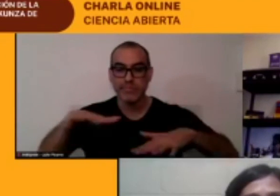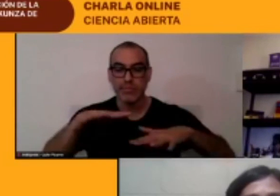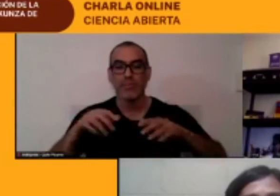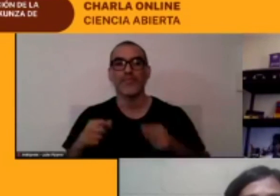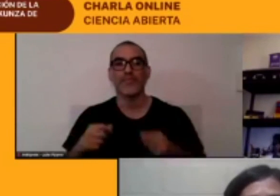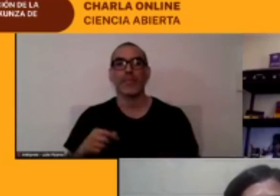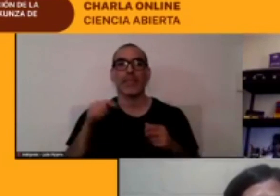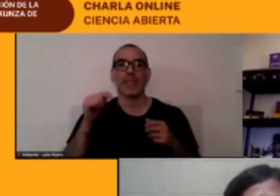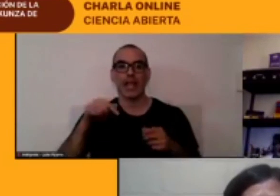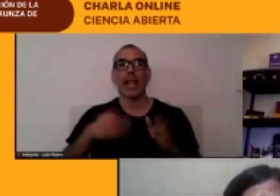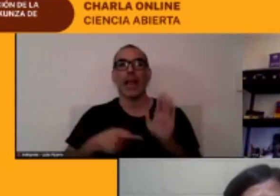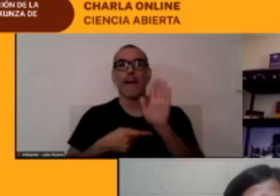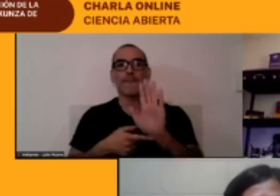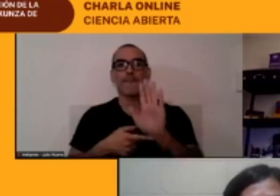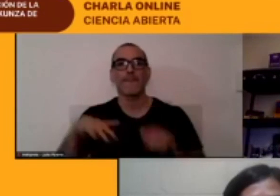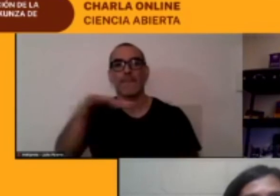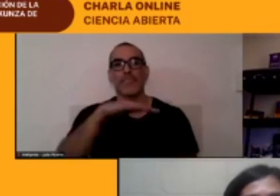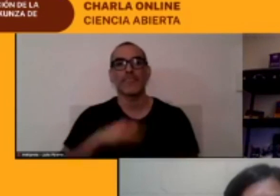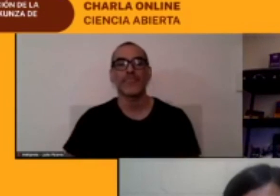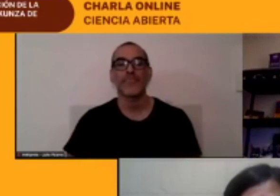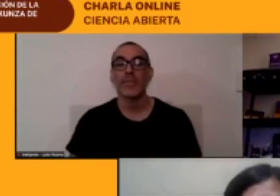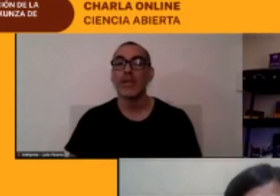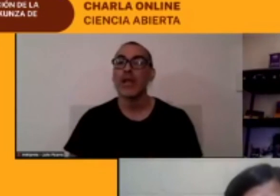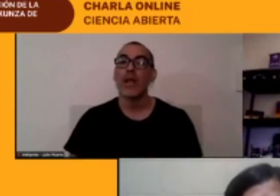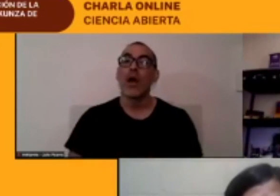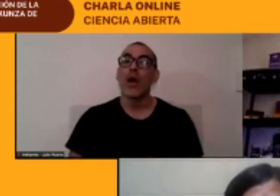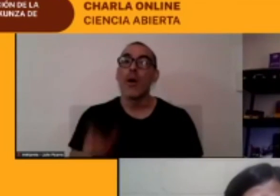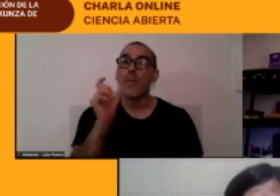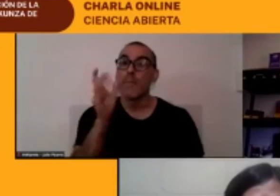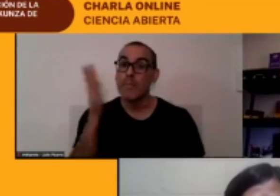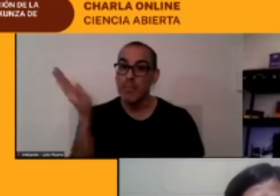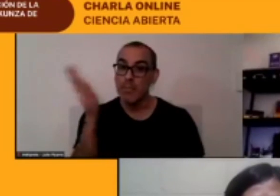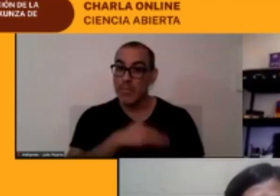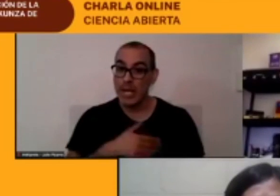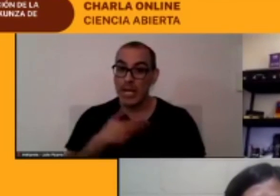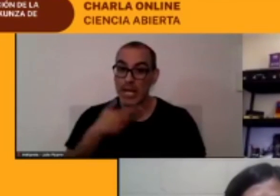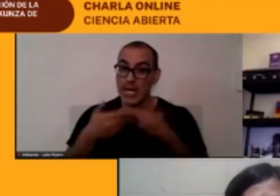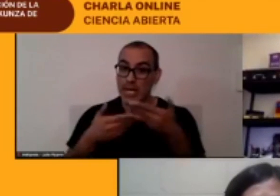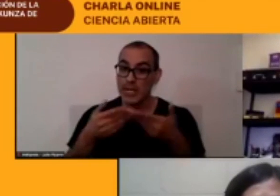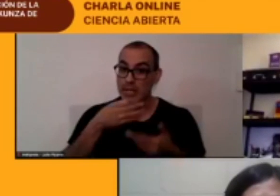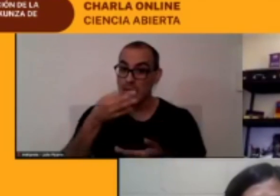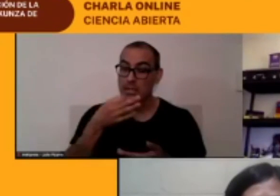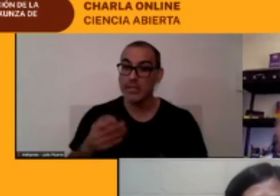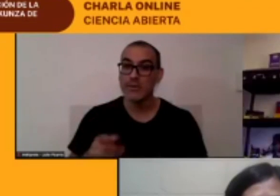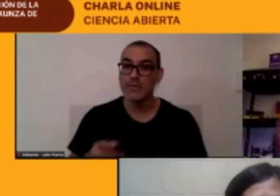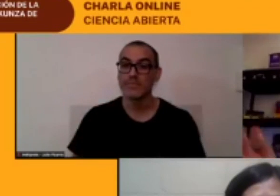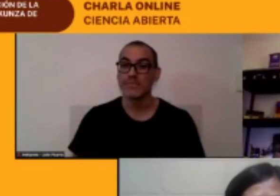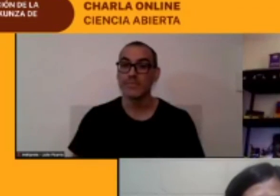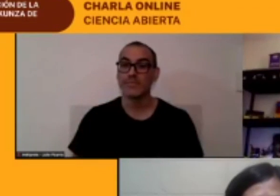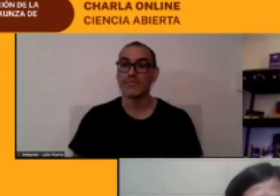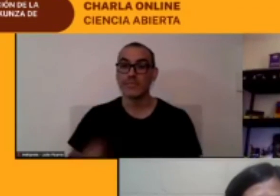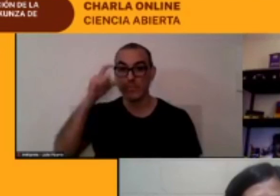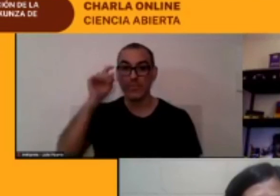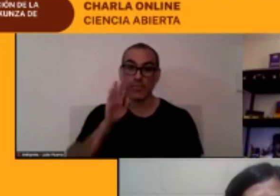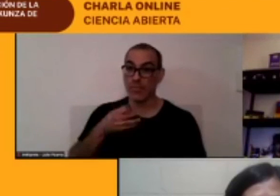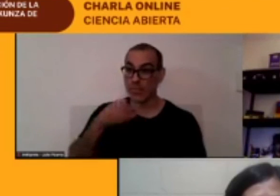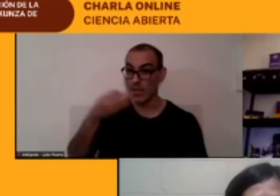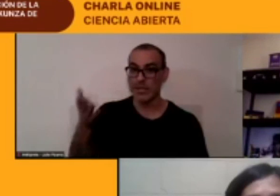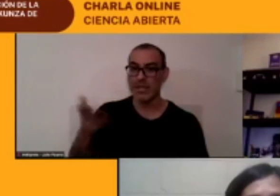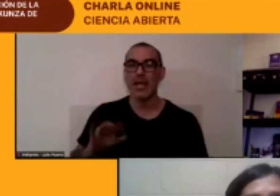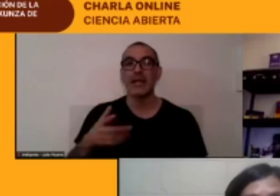también algunas palabras para que te despidas de la gente que se conectó que fueron muchísimos estuvimos todo el rato por sobre 40 personas así